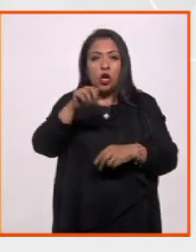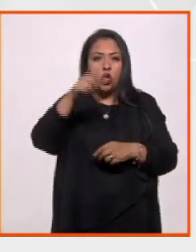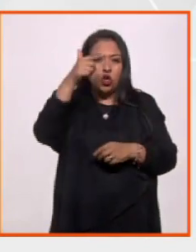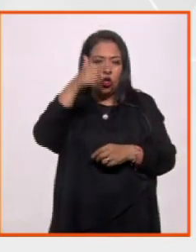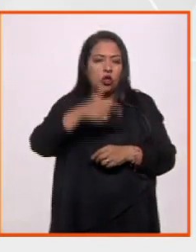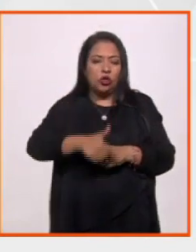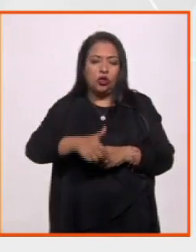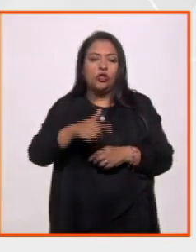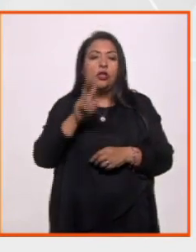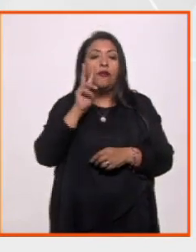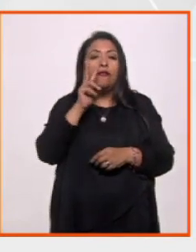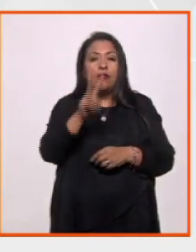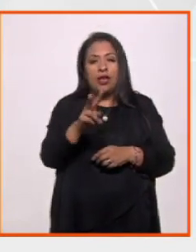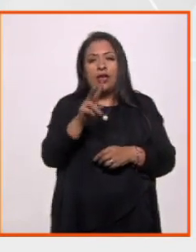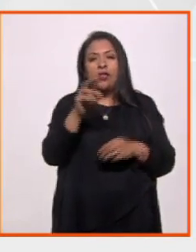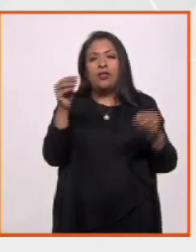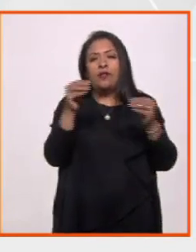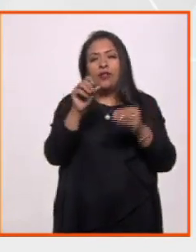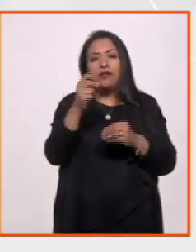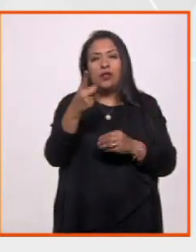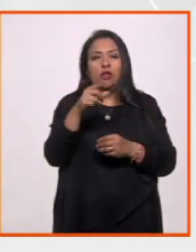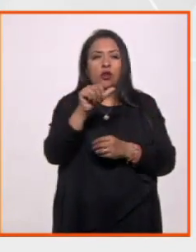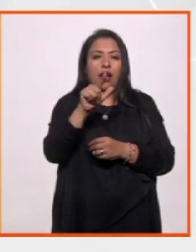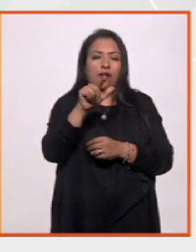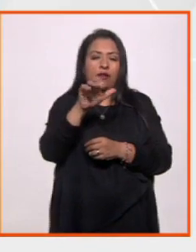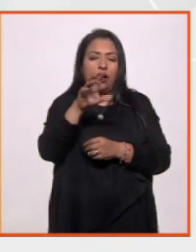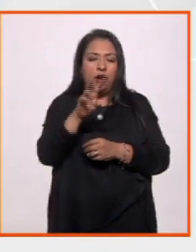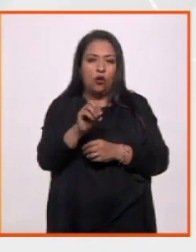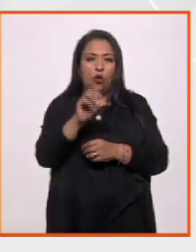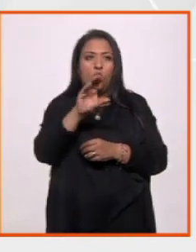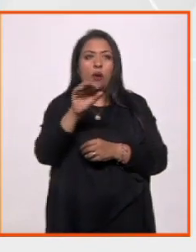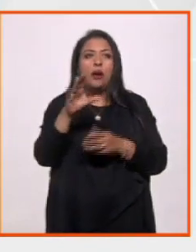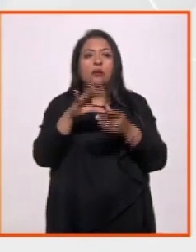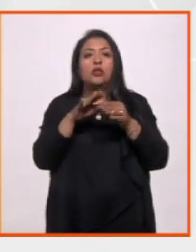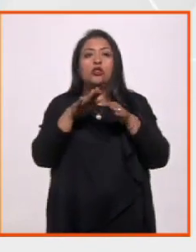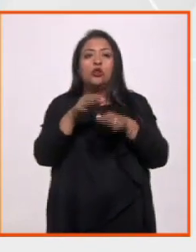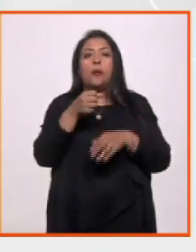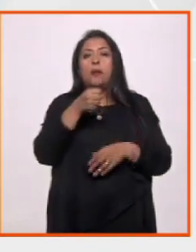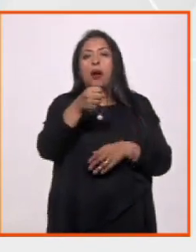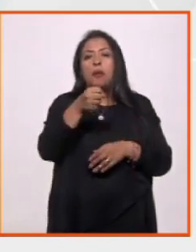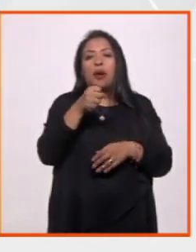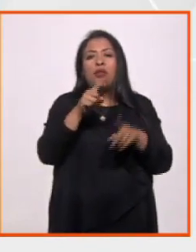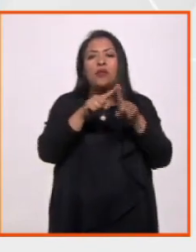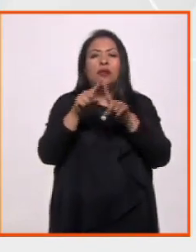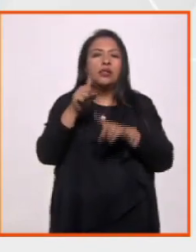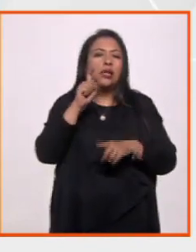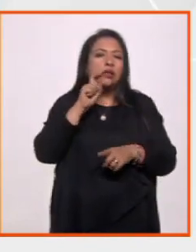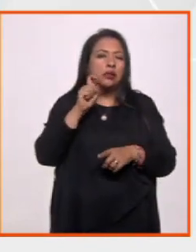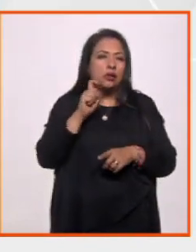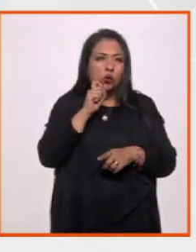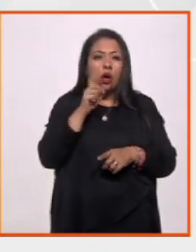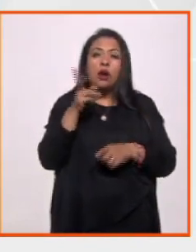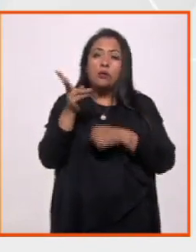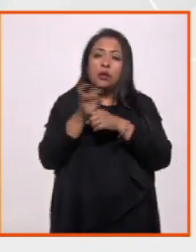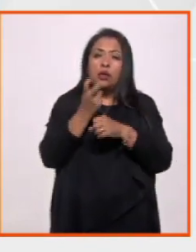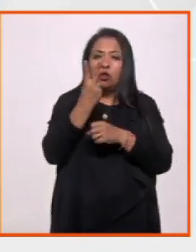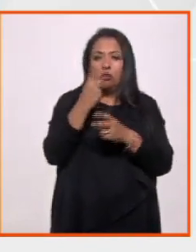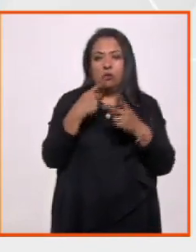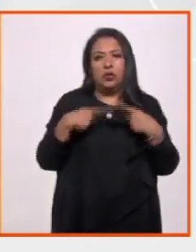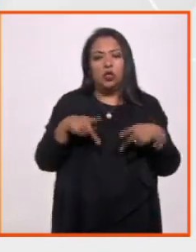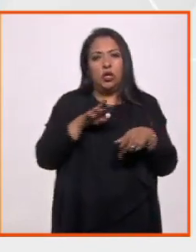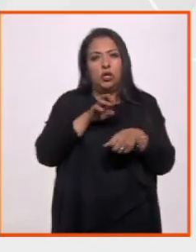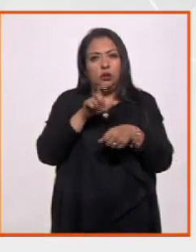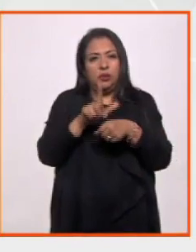noche, Debate 22 con Álvaro Cueva, quien nos habla de medios y diversidad sexual y tendrá a dos invitados de